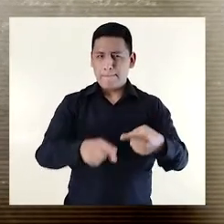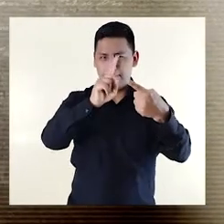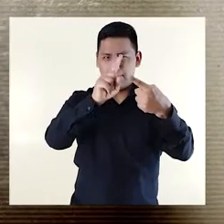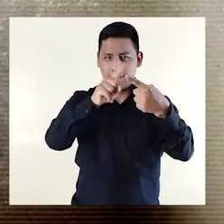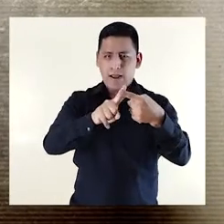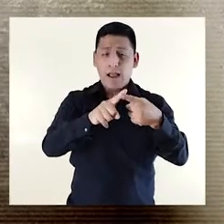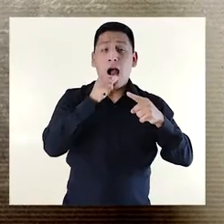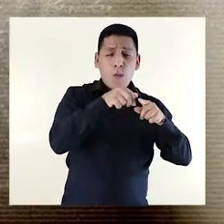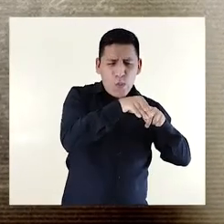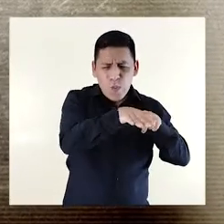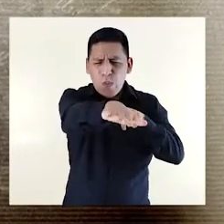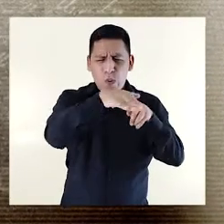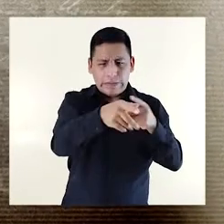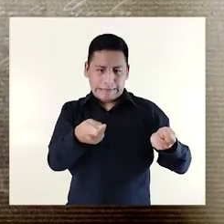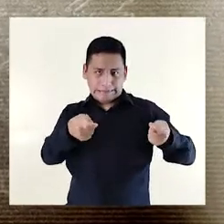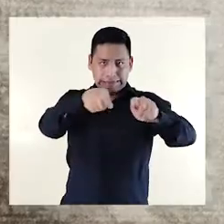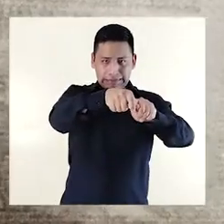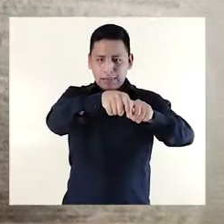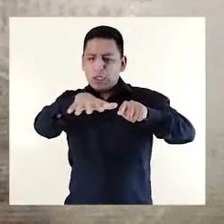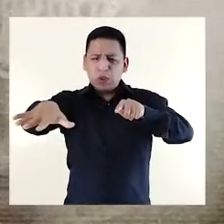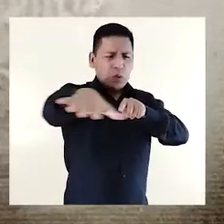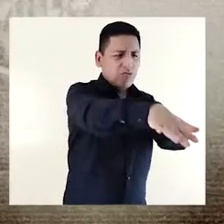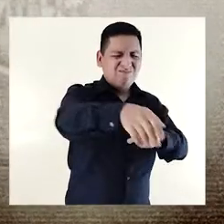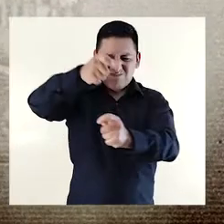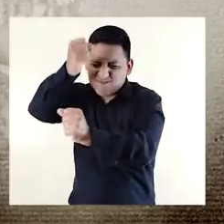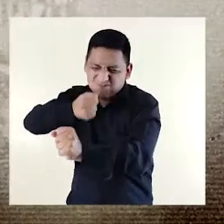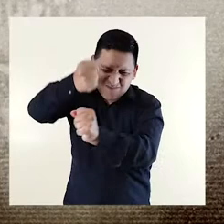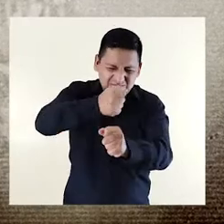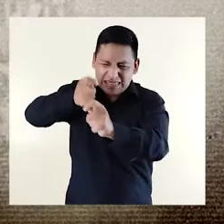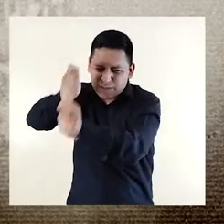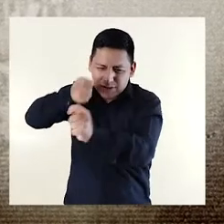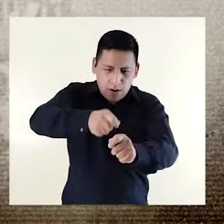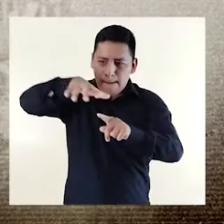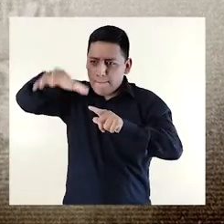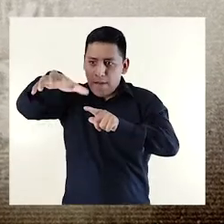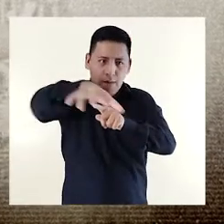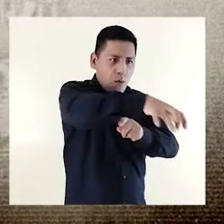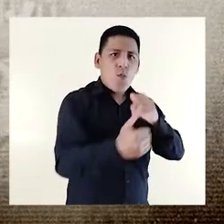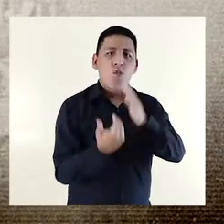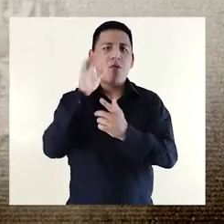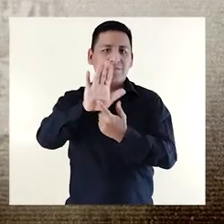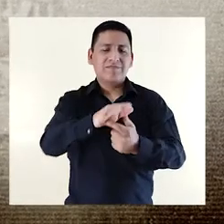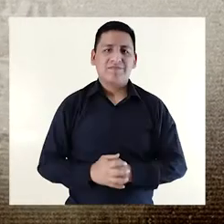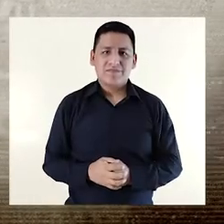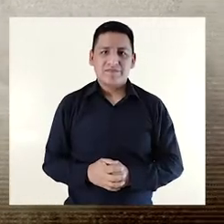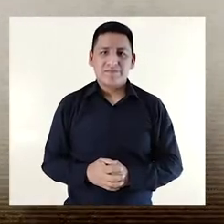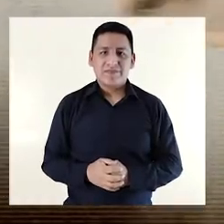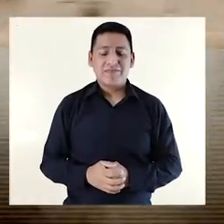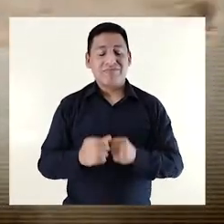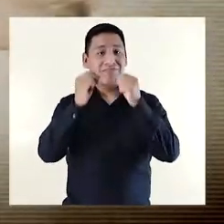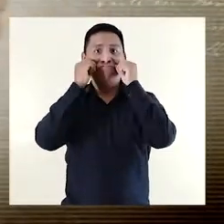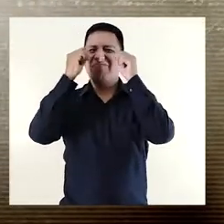En primer lugar, tapándose las acequias abiertas y afirmando el terreno, adoquinándolo o poniendo losetas distintas.